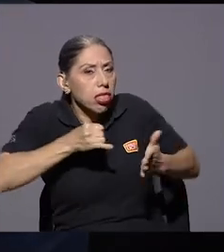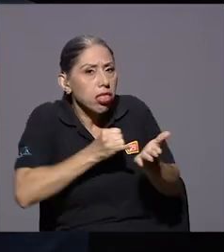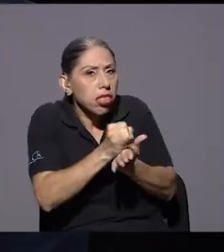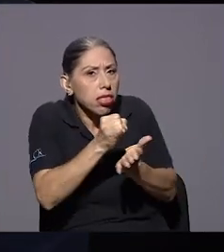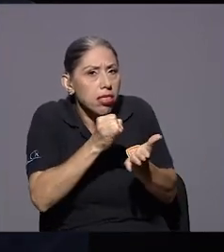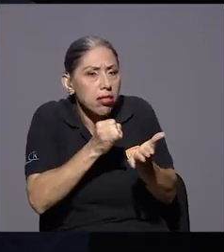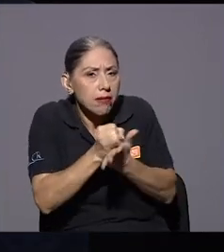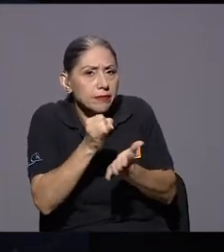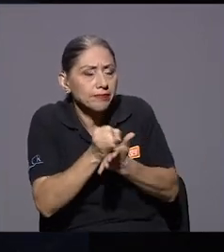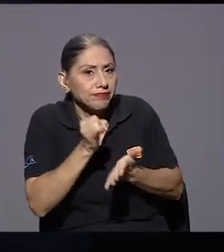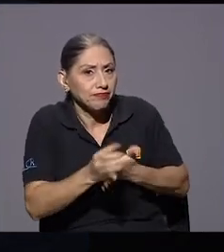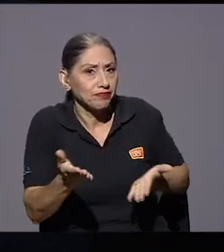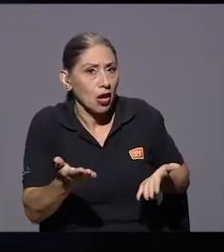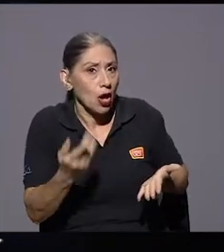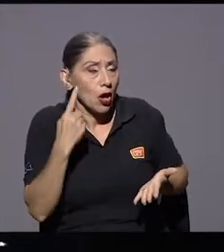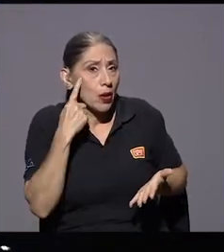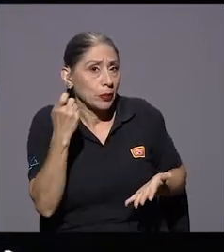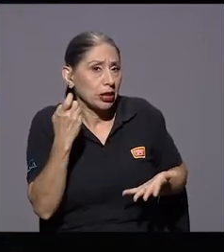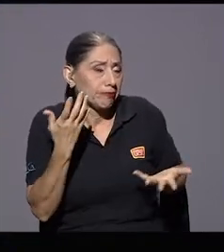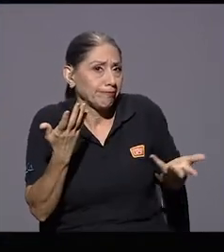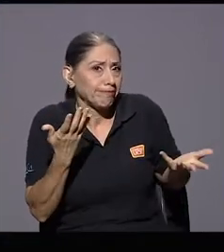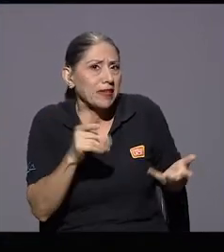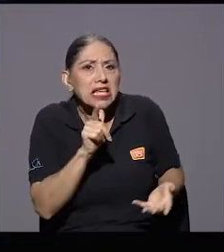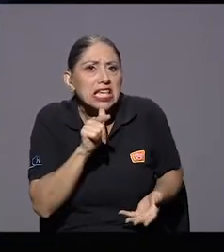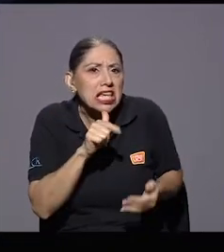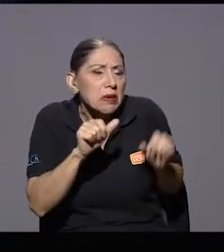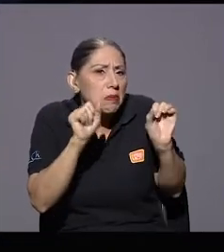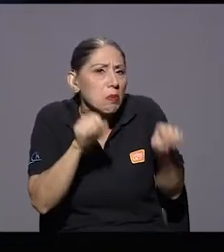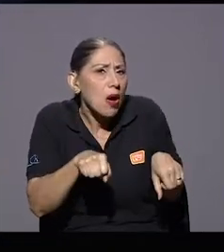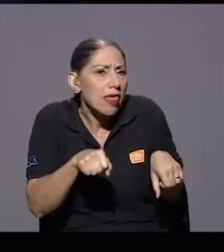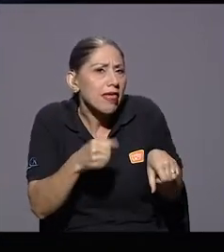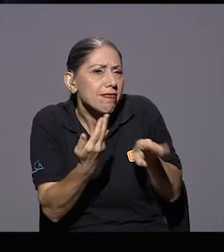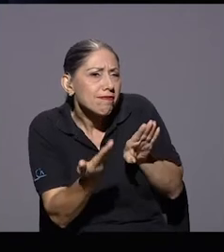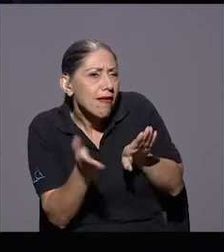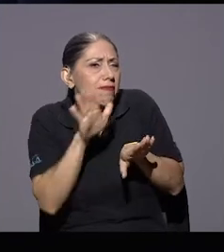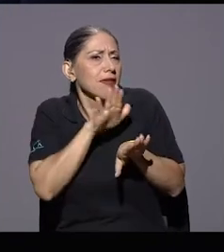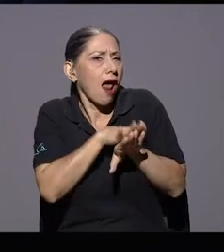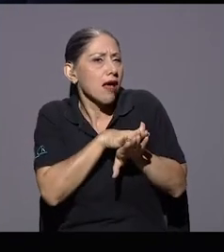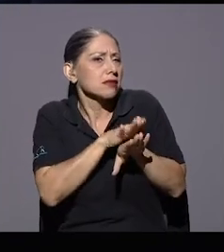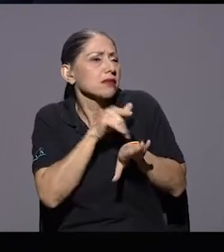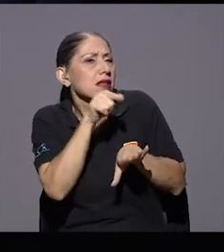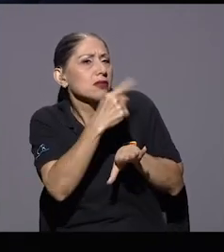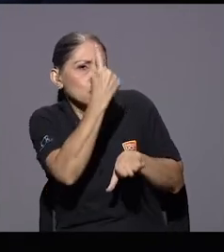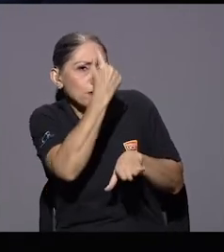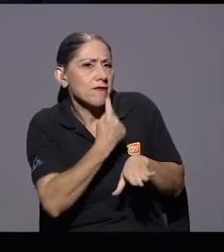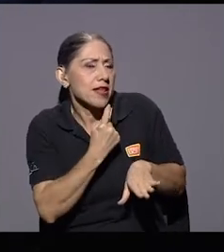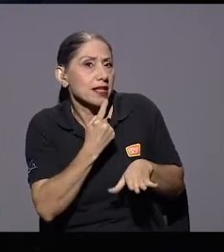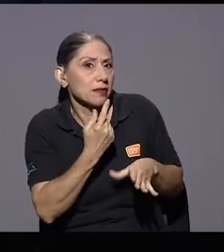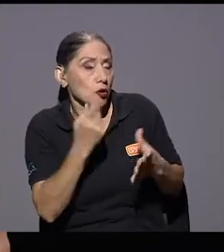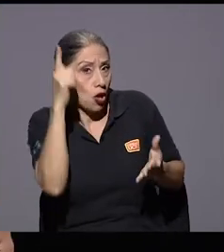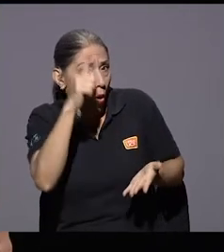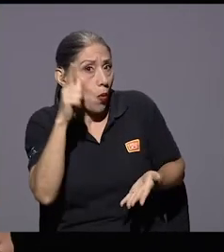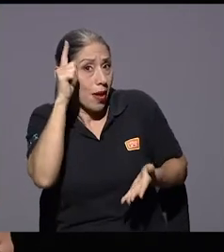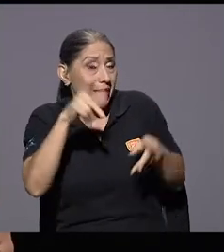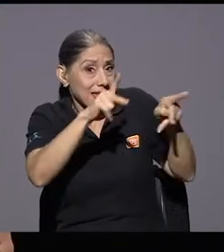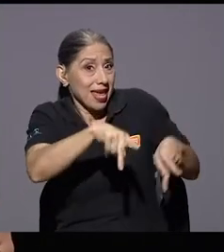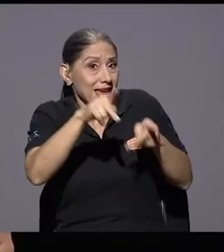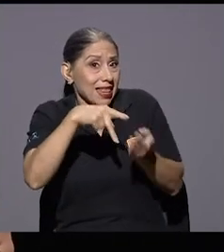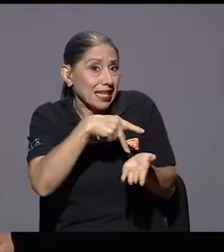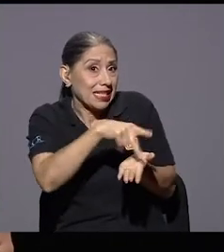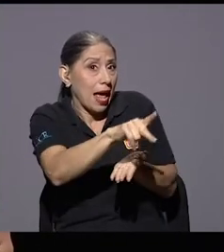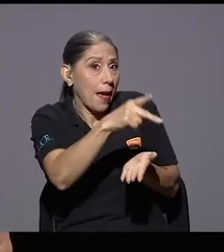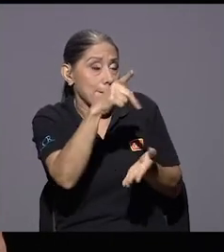digamos algo que ustedes pueden hacer pero quienes pueden estar detrás de esos perfiles porque obviamente hay gente que se le está pagando para eso sí